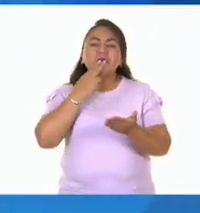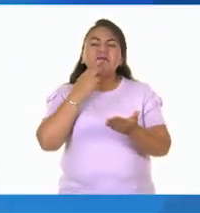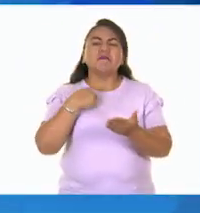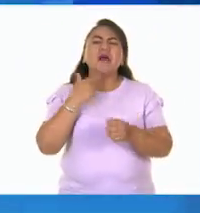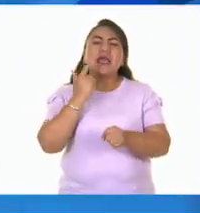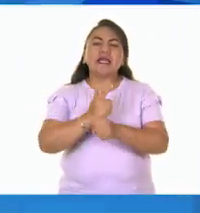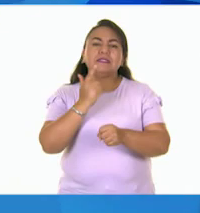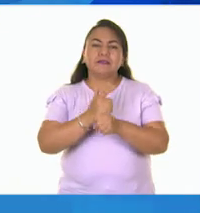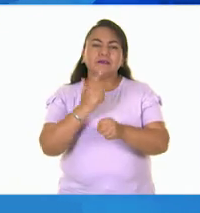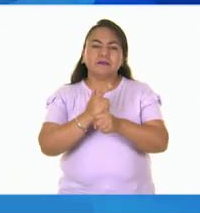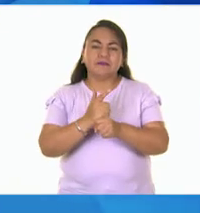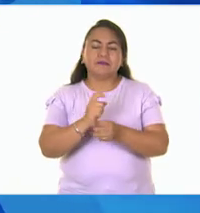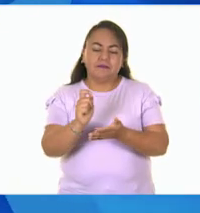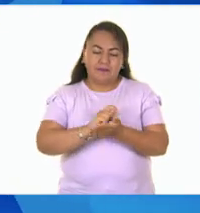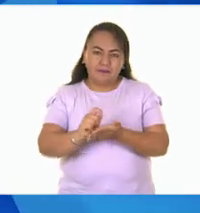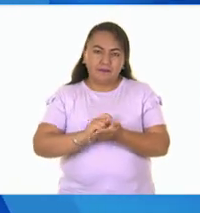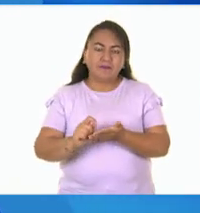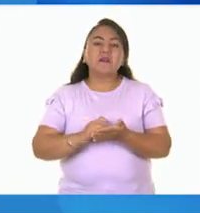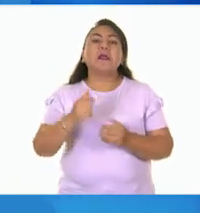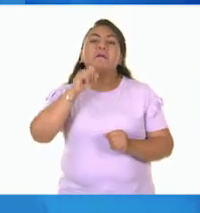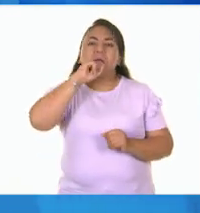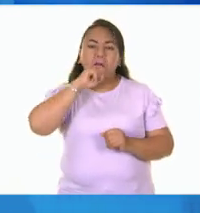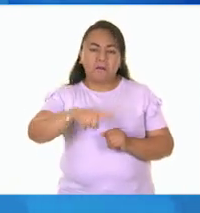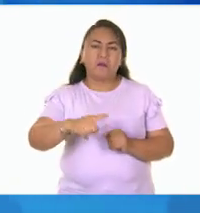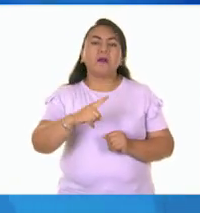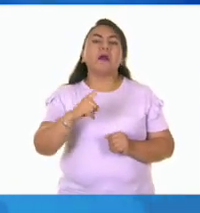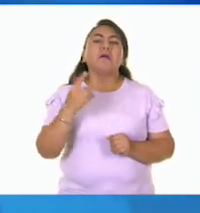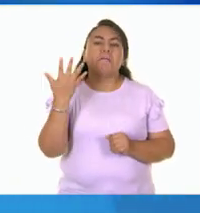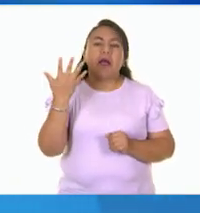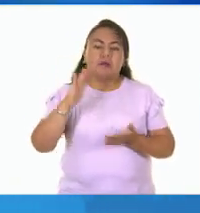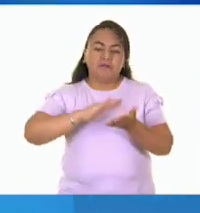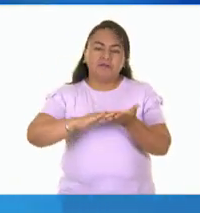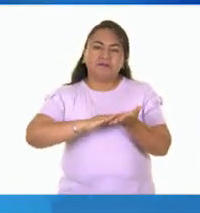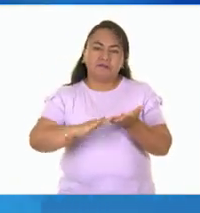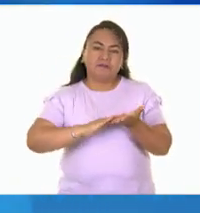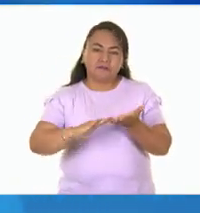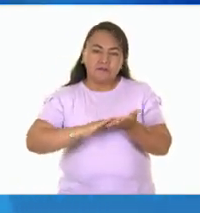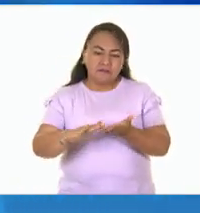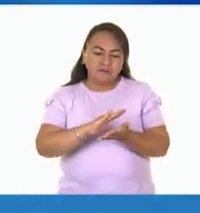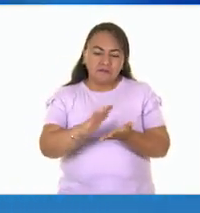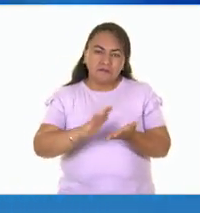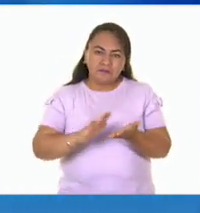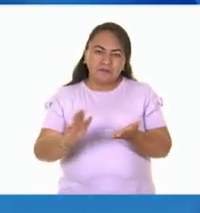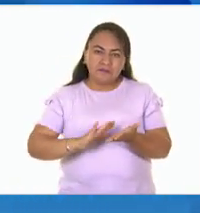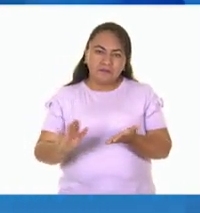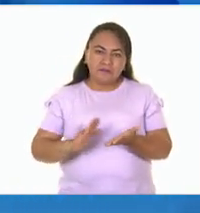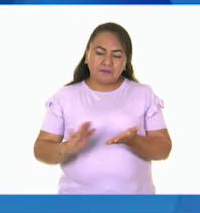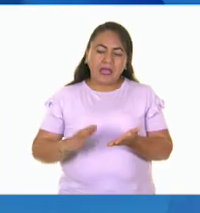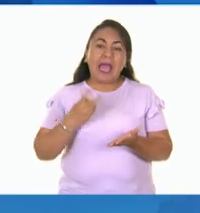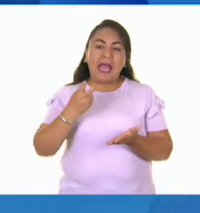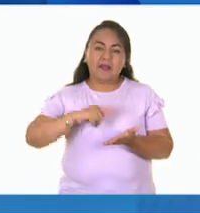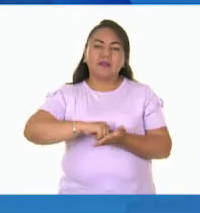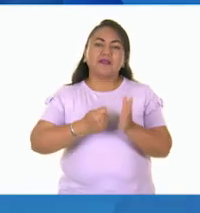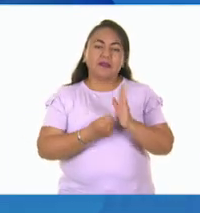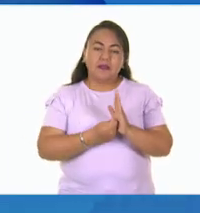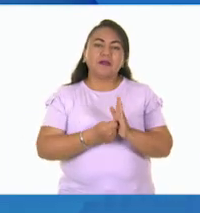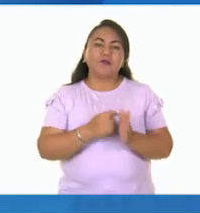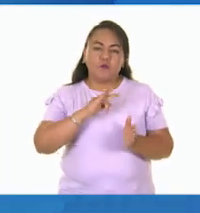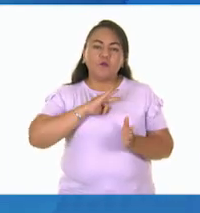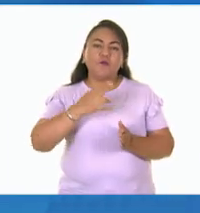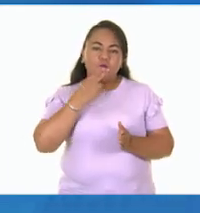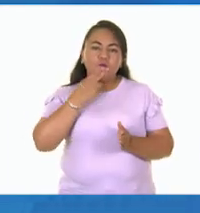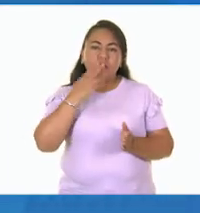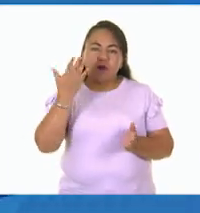gises. También puedo tallar con mi mano y hacer la técnica de frotage con los dedos.